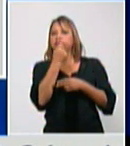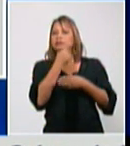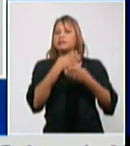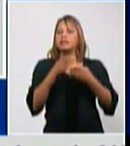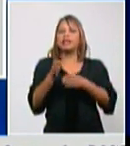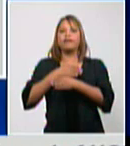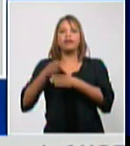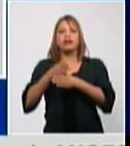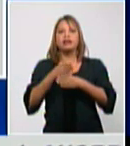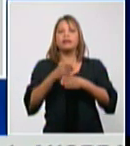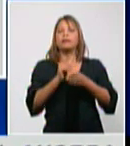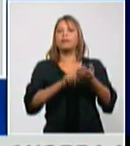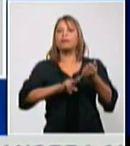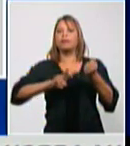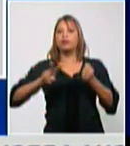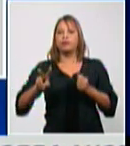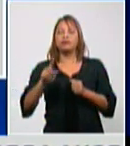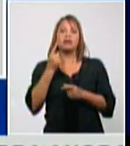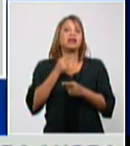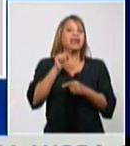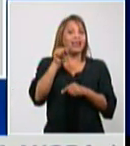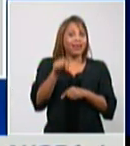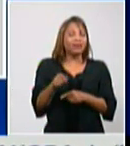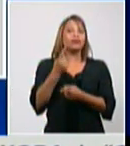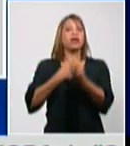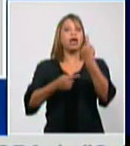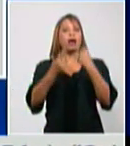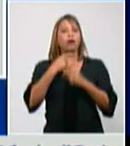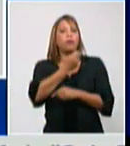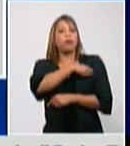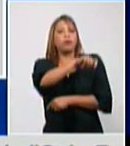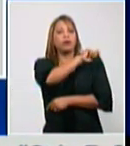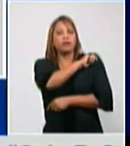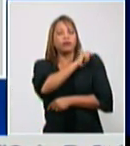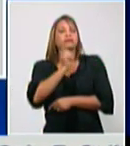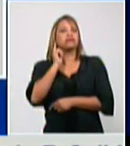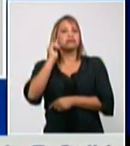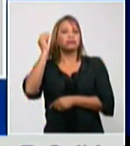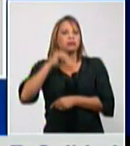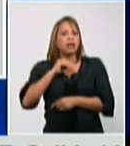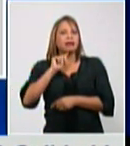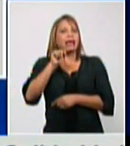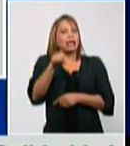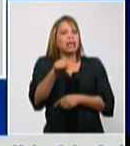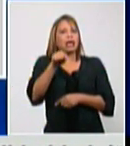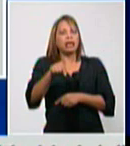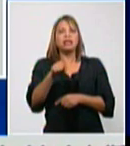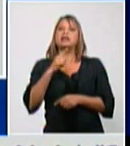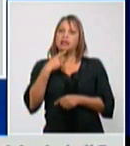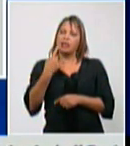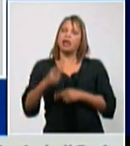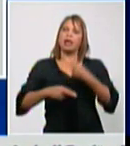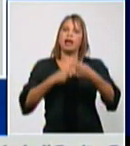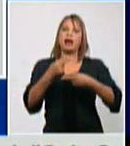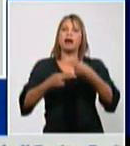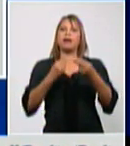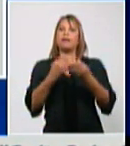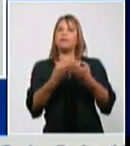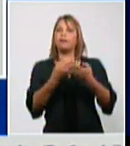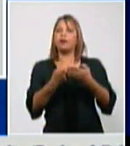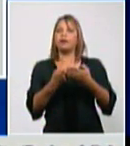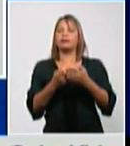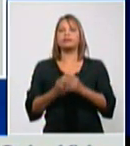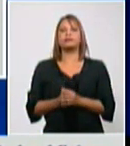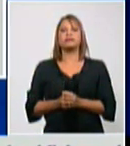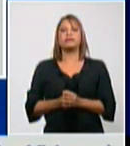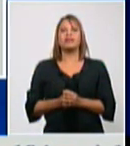territorios. Eso es algo que la población también insiste, o sea, desde el punto de vista de, ah no, es que donde más